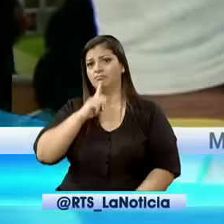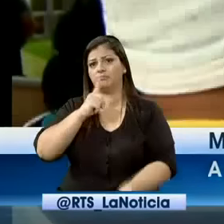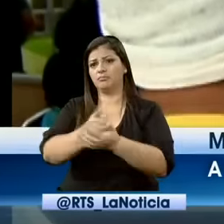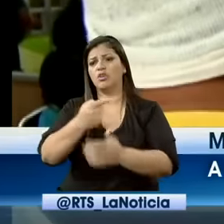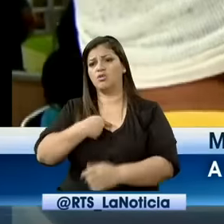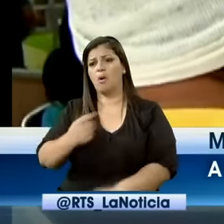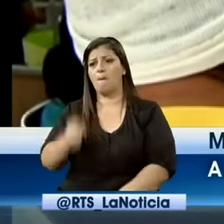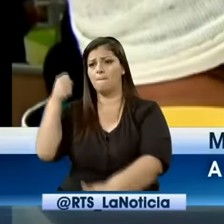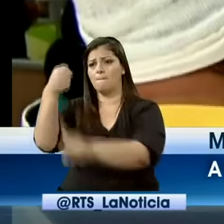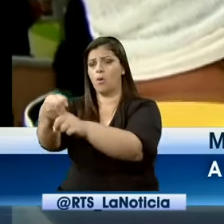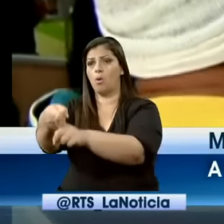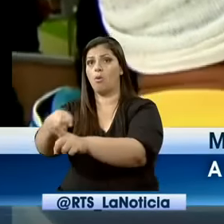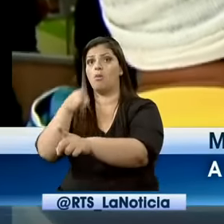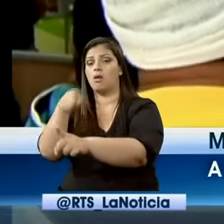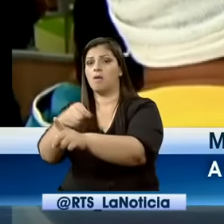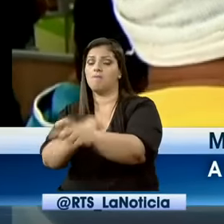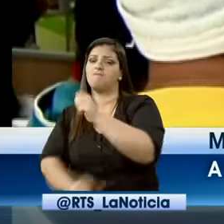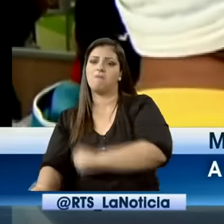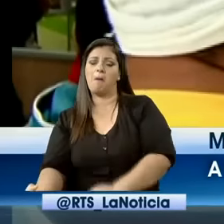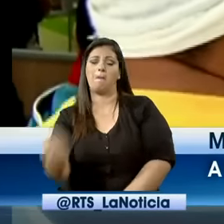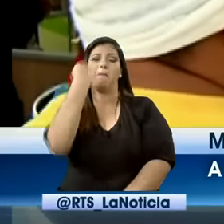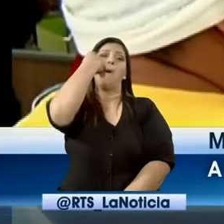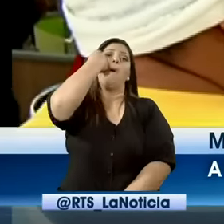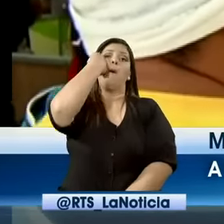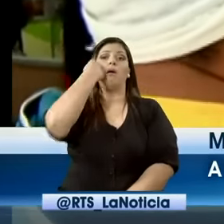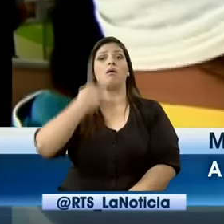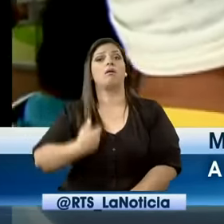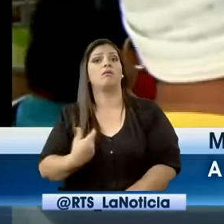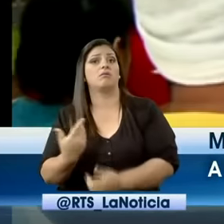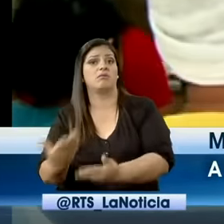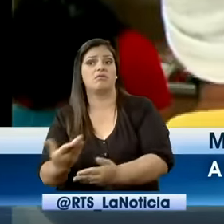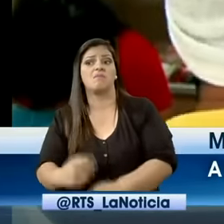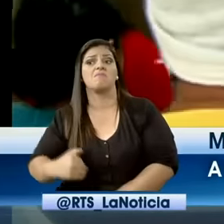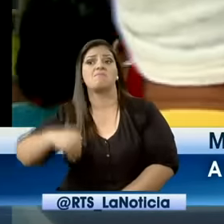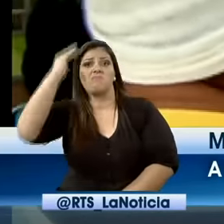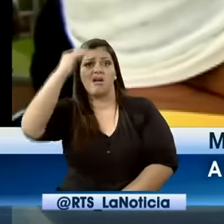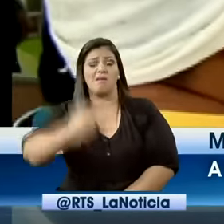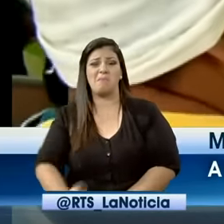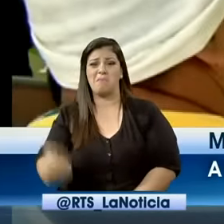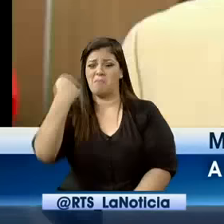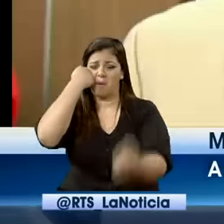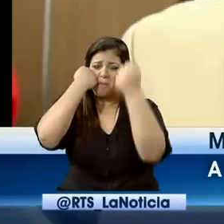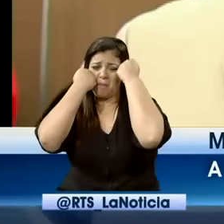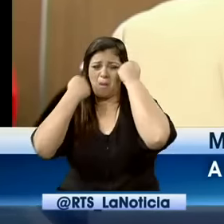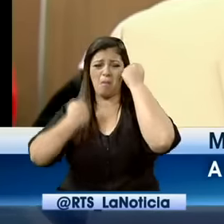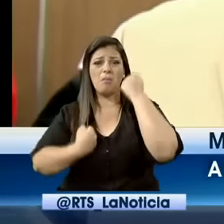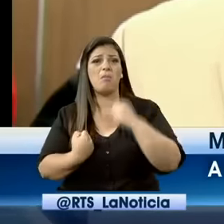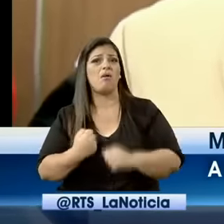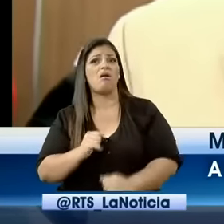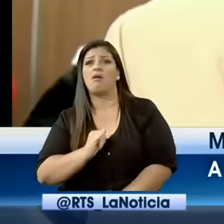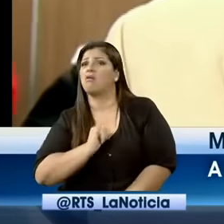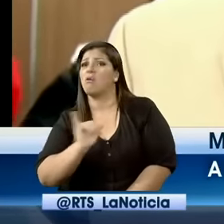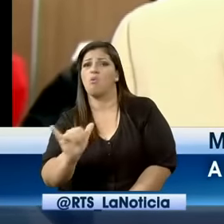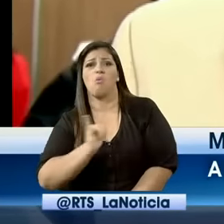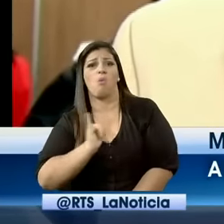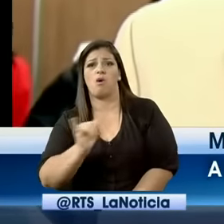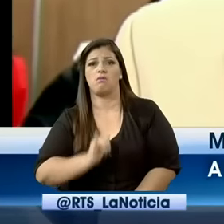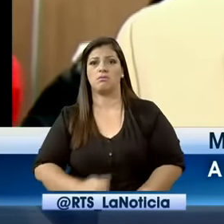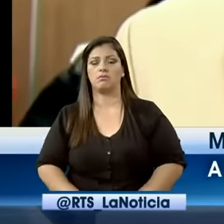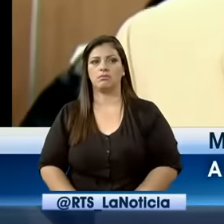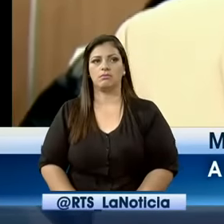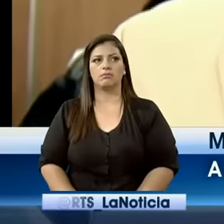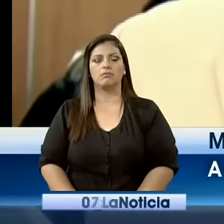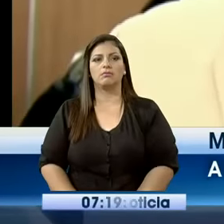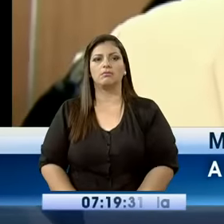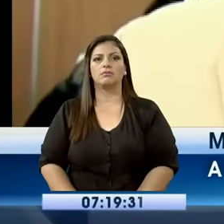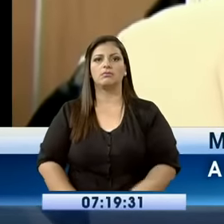sea, si ella agrede, uno también agrede. ¿Qué es lo que busca la violencia? Viene de parte y parte. De acuerdo al tiempo de incapacidad